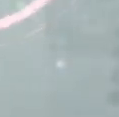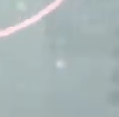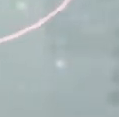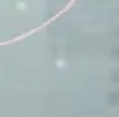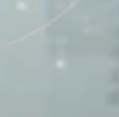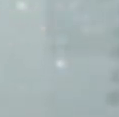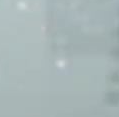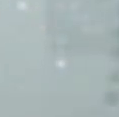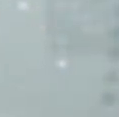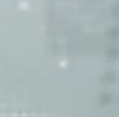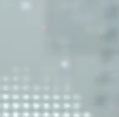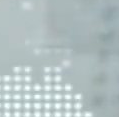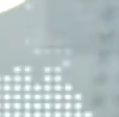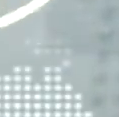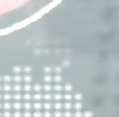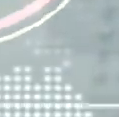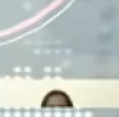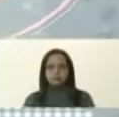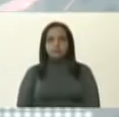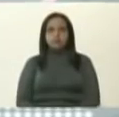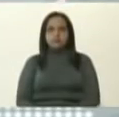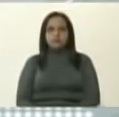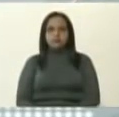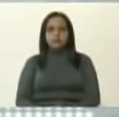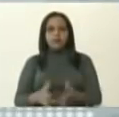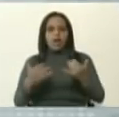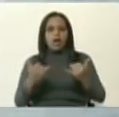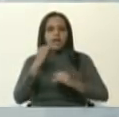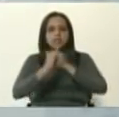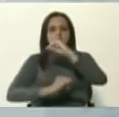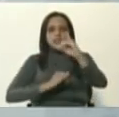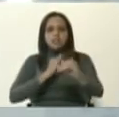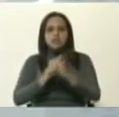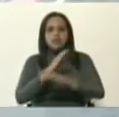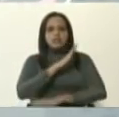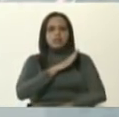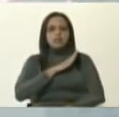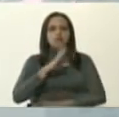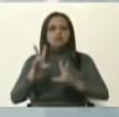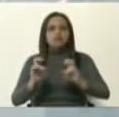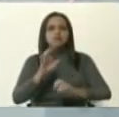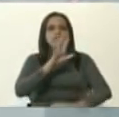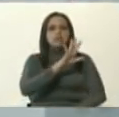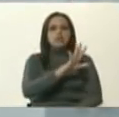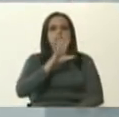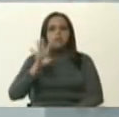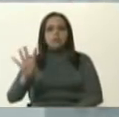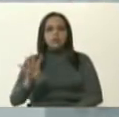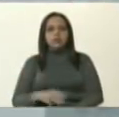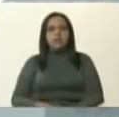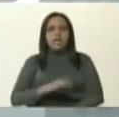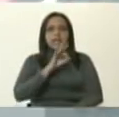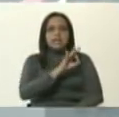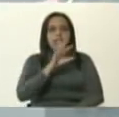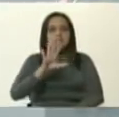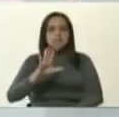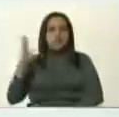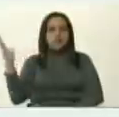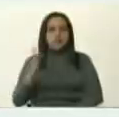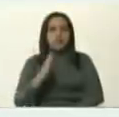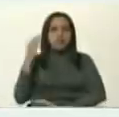donde registramos 54 nuevos casos. 35 casos de Colombia,